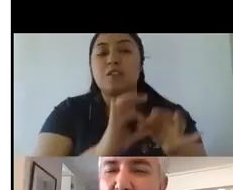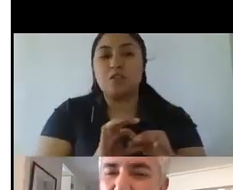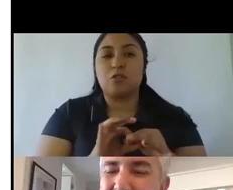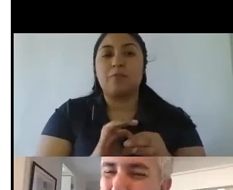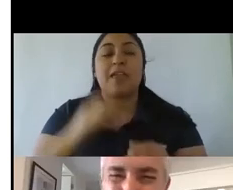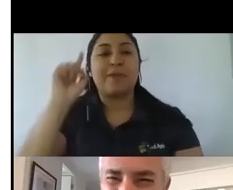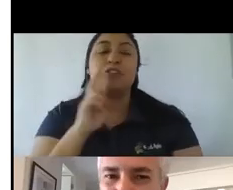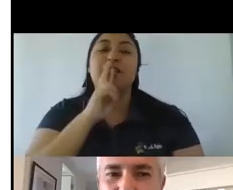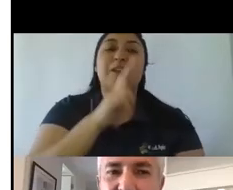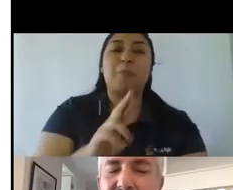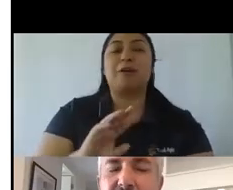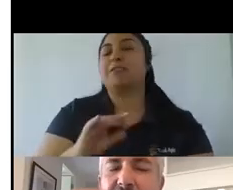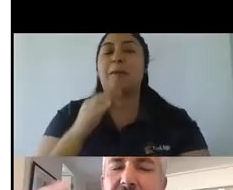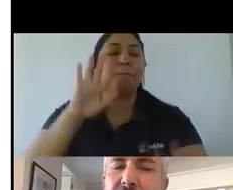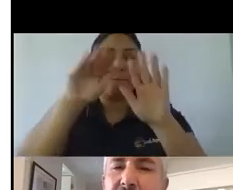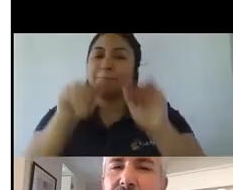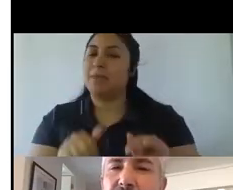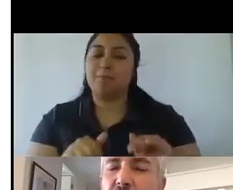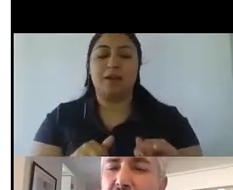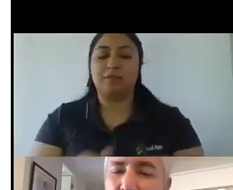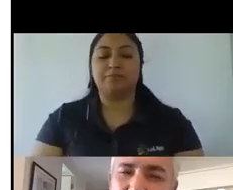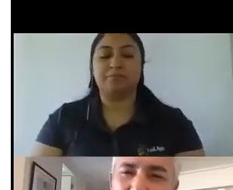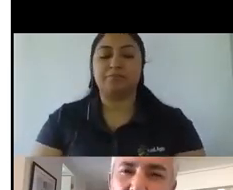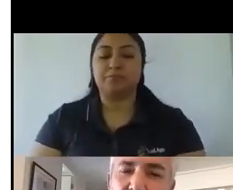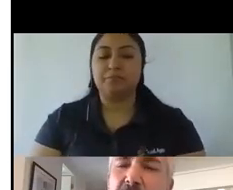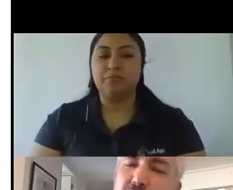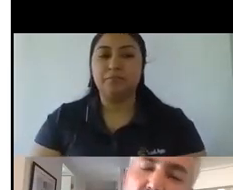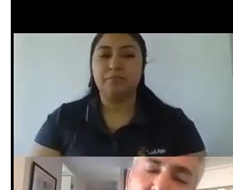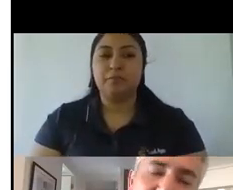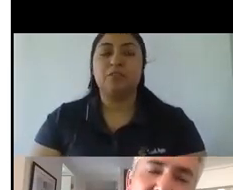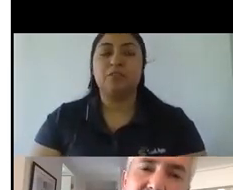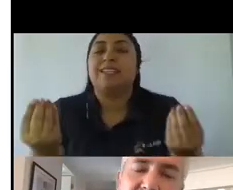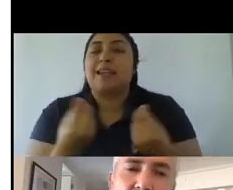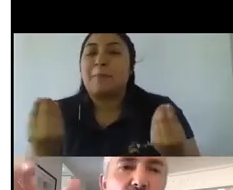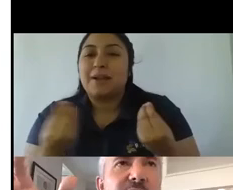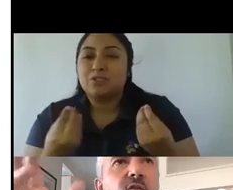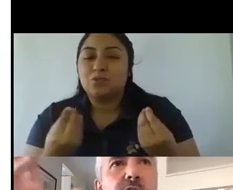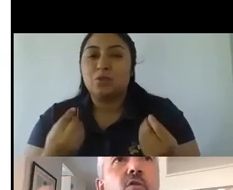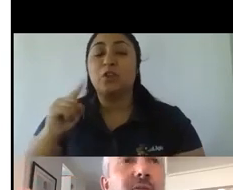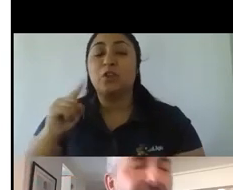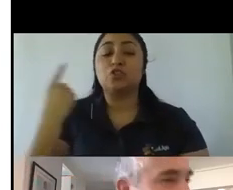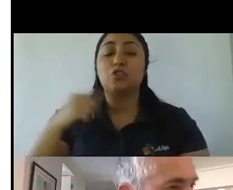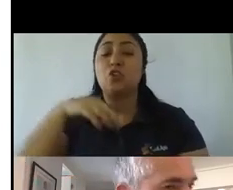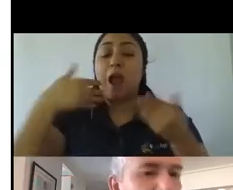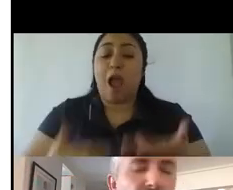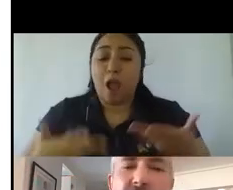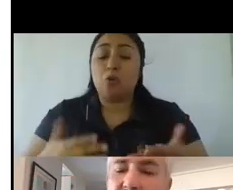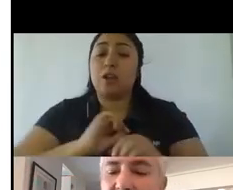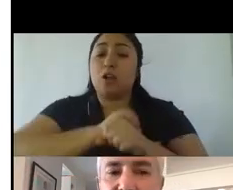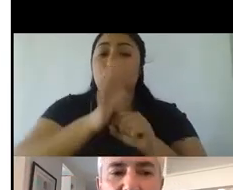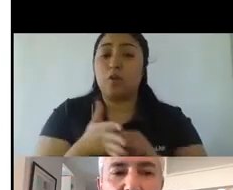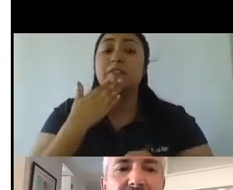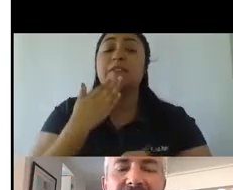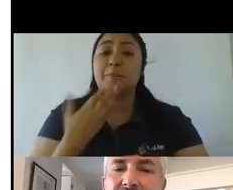era más o menos las mismas entonces lo que nos ha pasado no solo ahora en el contexto COVID sino que esto desde bastante tiempo más